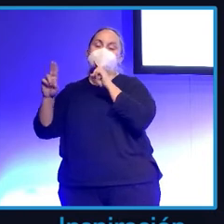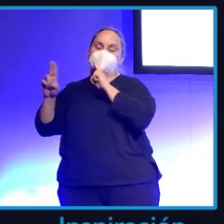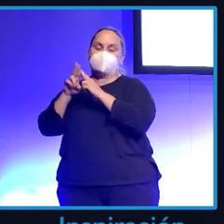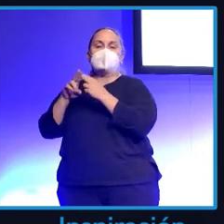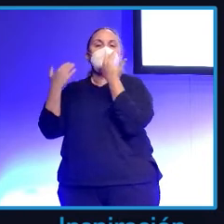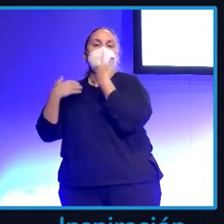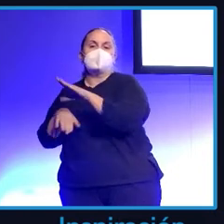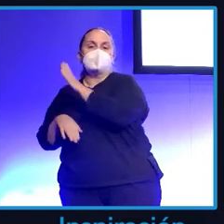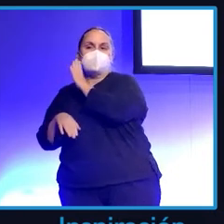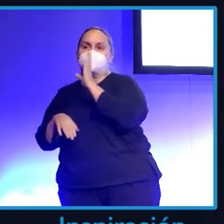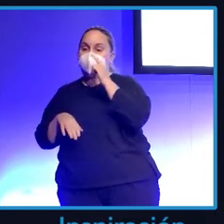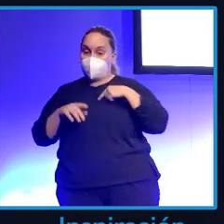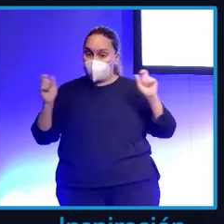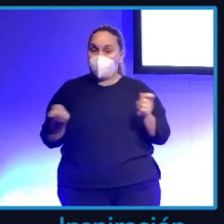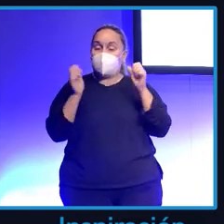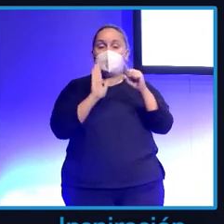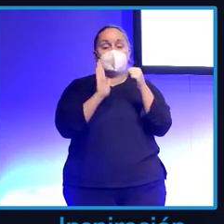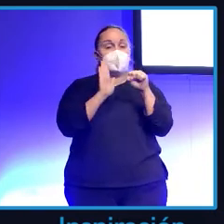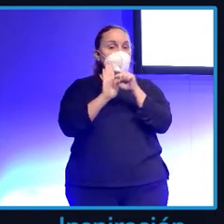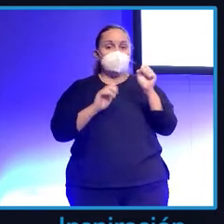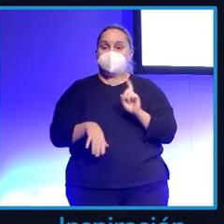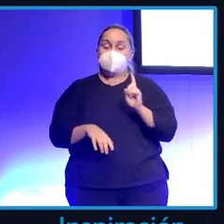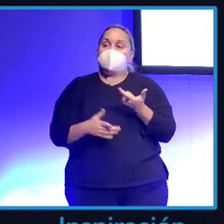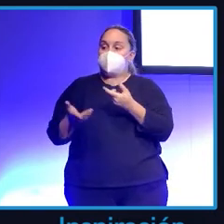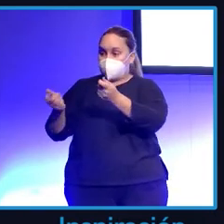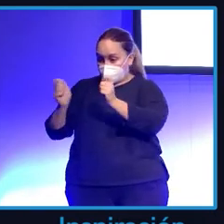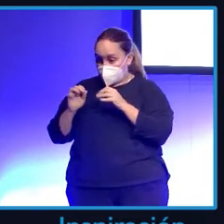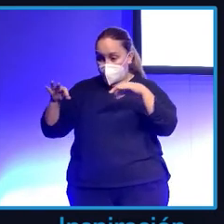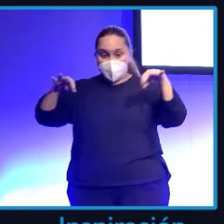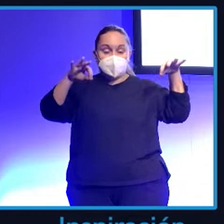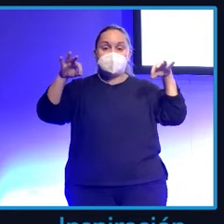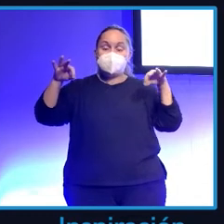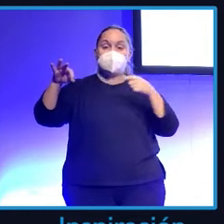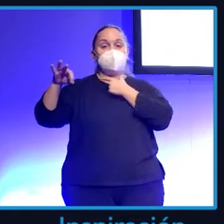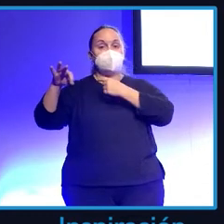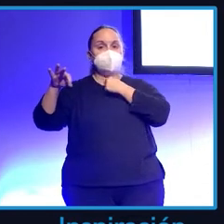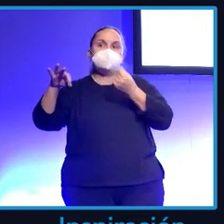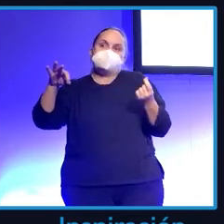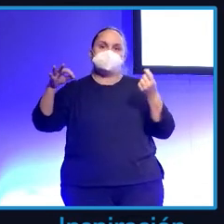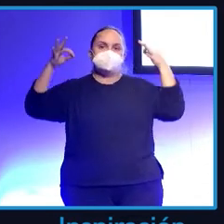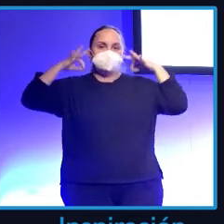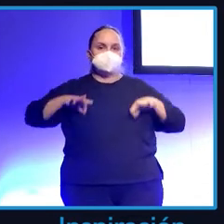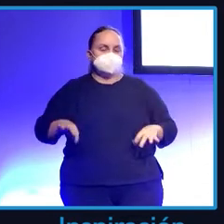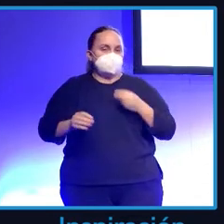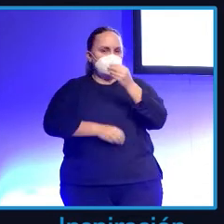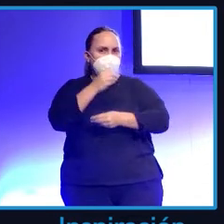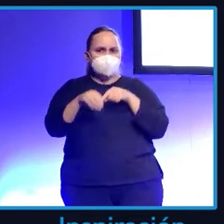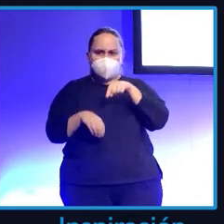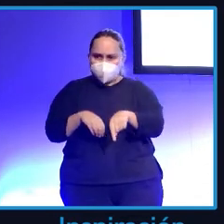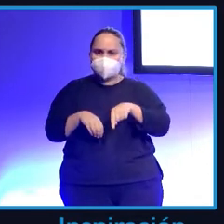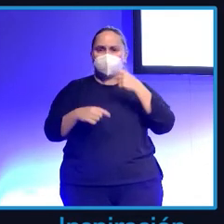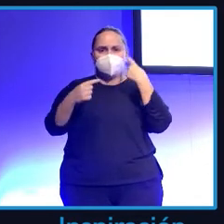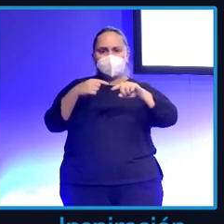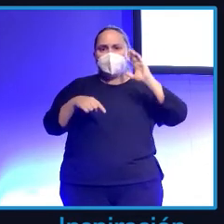Yo no hago puli de marcas, pero claro, te llega una cosa así simpática y obviamente haces lo que sea. ¿Se pervierte el mensaje por hacer esas